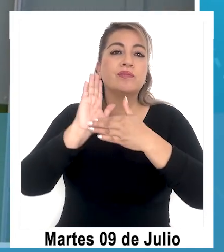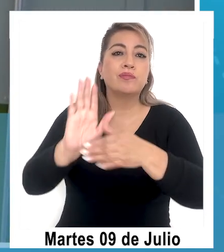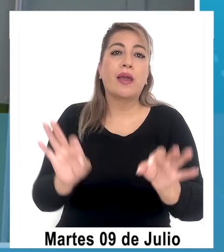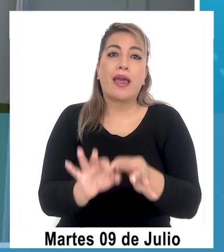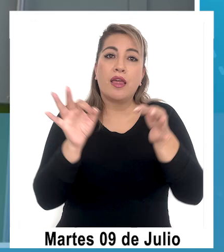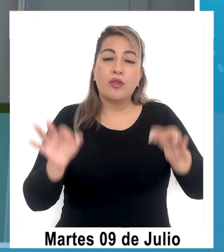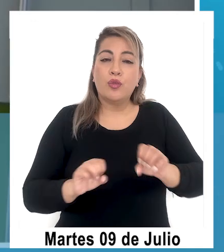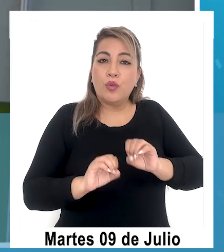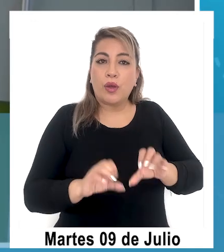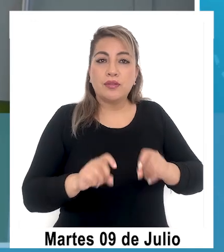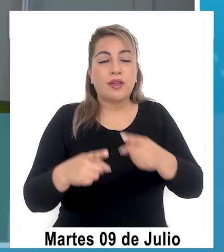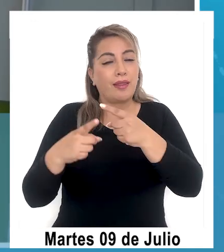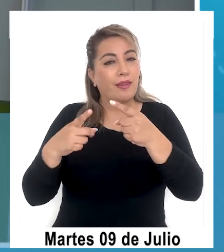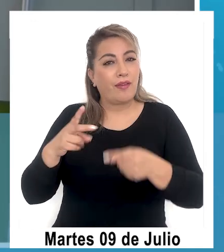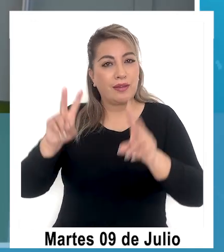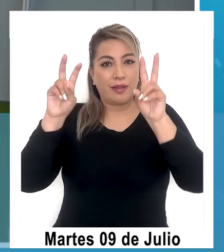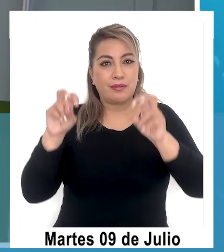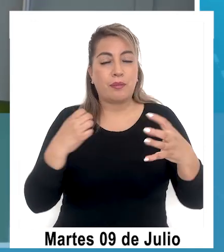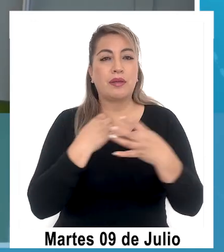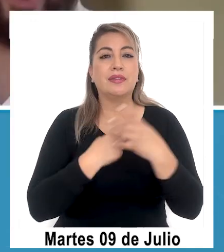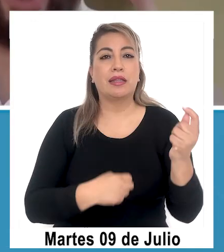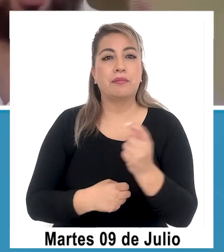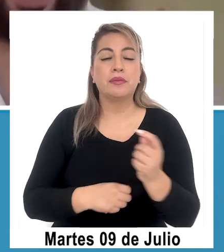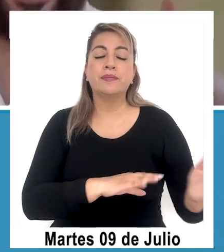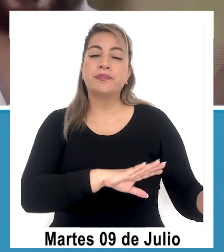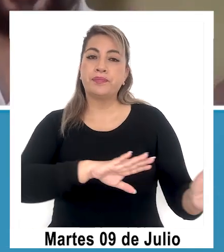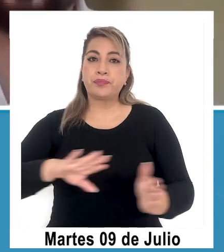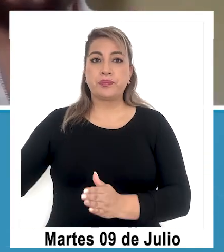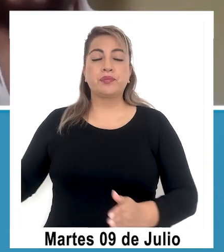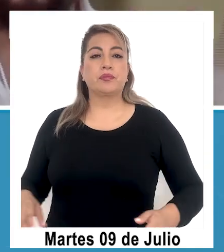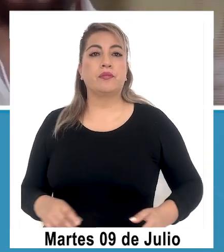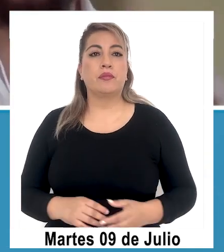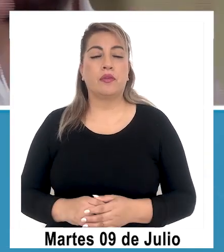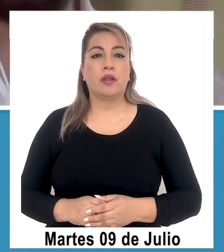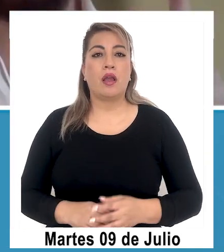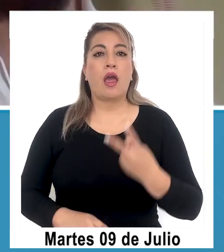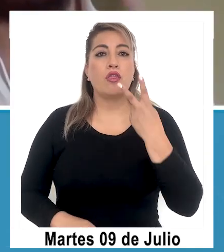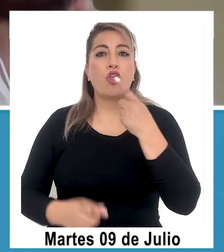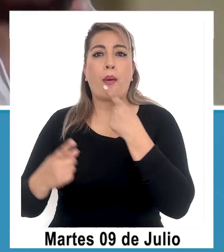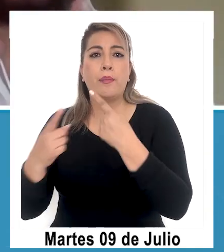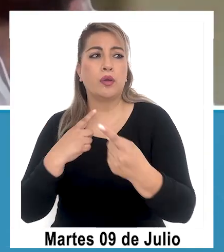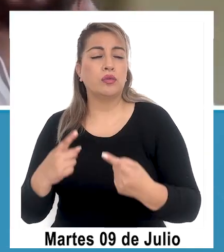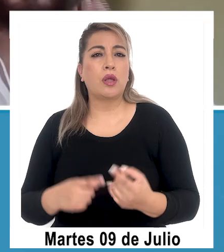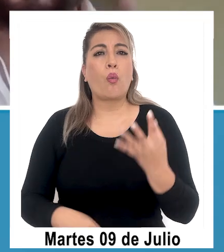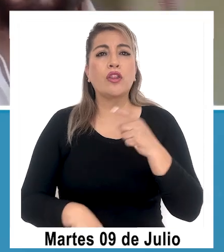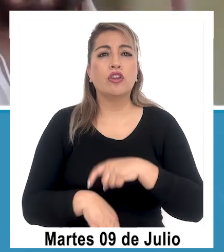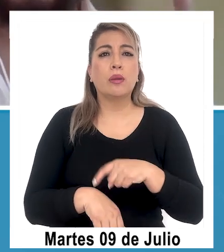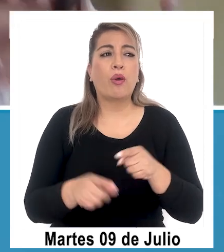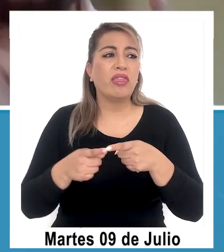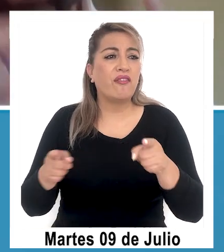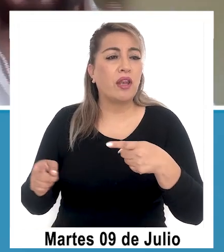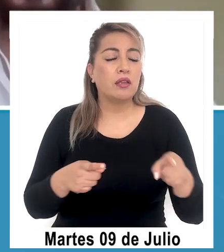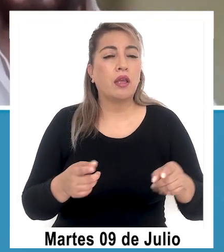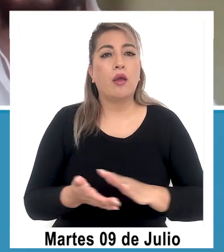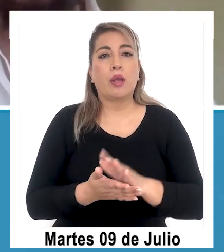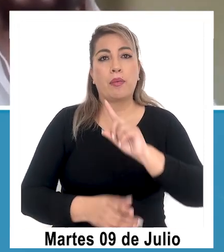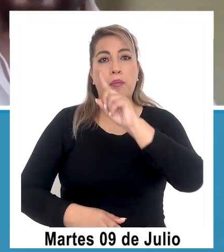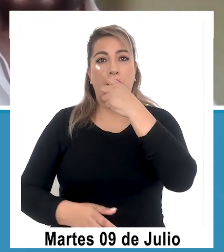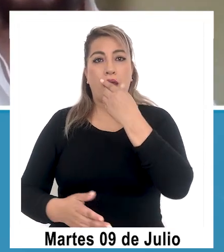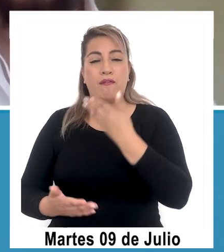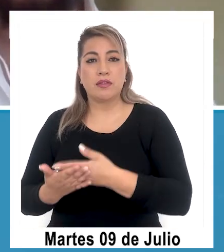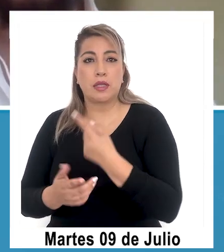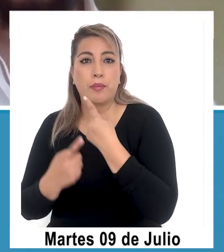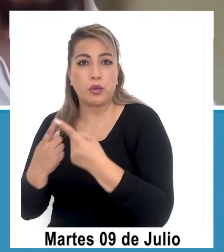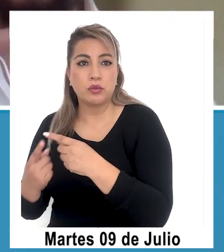de educación en todos los ámbitos locales. Perfecto. Ahora, entre las dos encuestas, ¿cuánta diferencia de tiempo hay entre la primera y esta